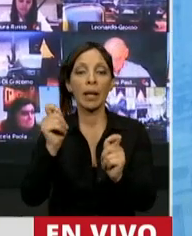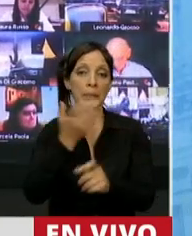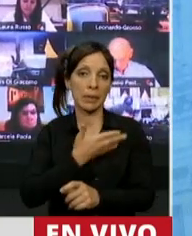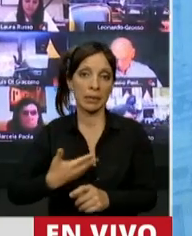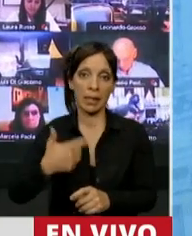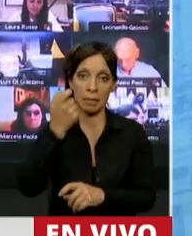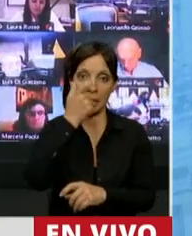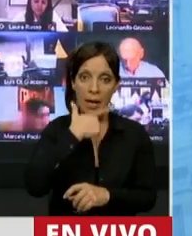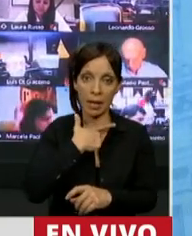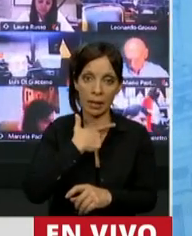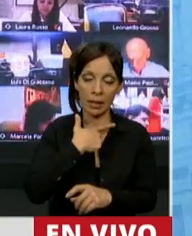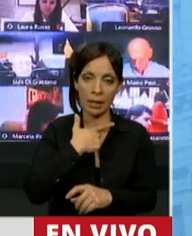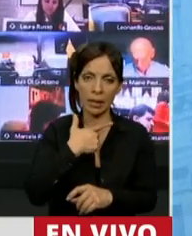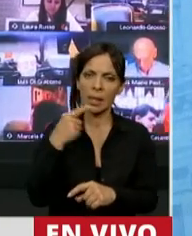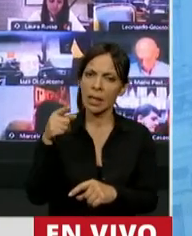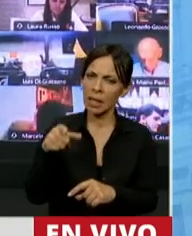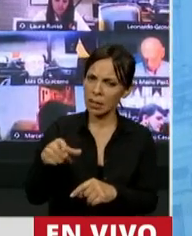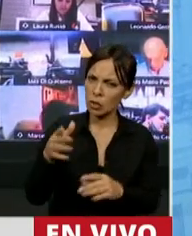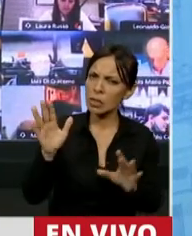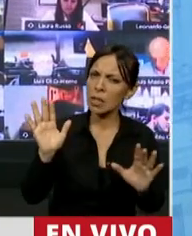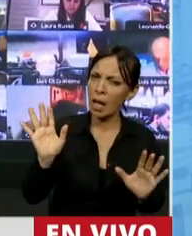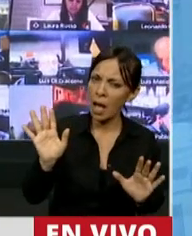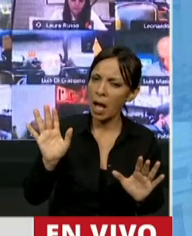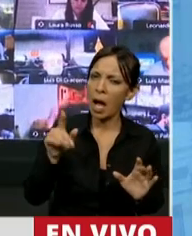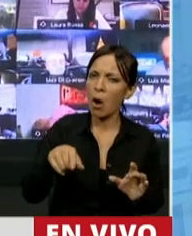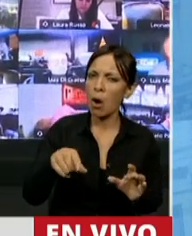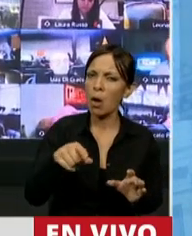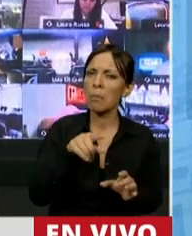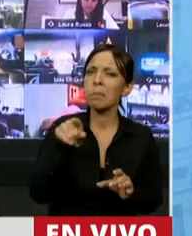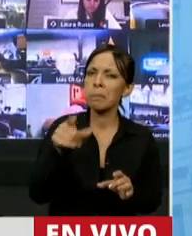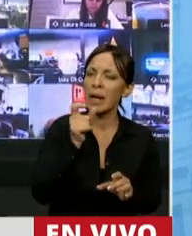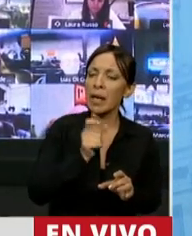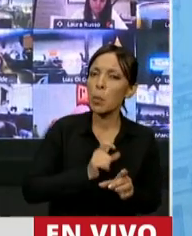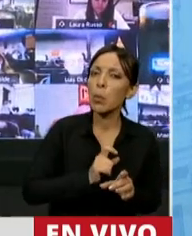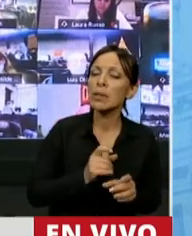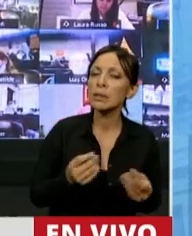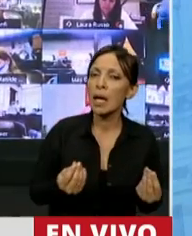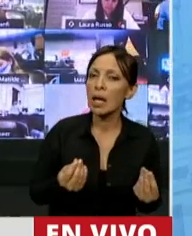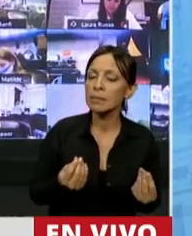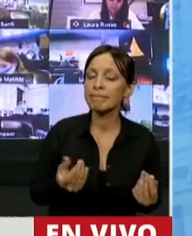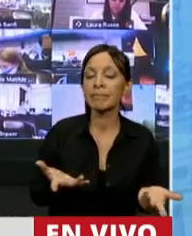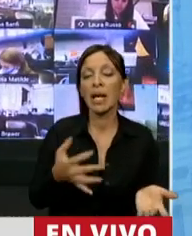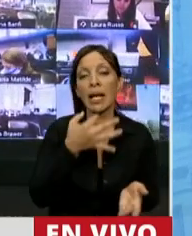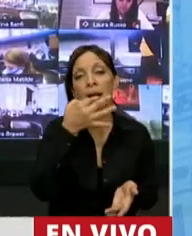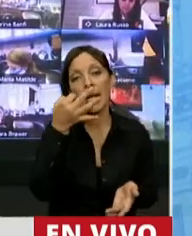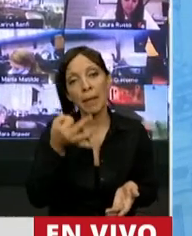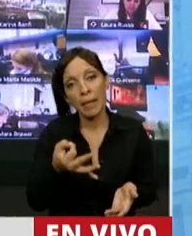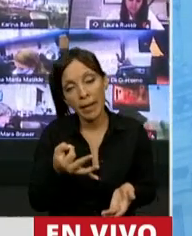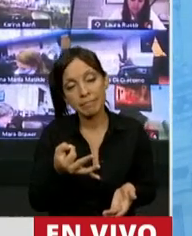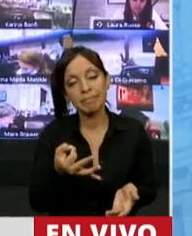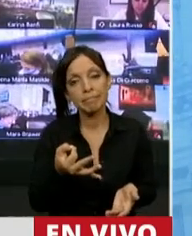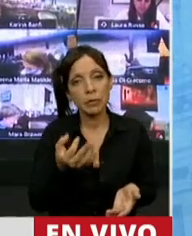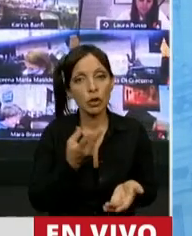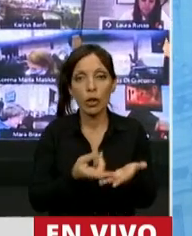Macri. ¿Será esta la respuesta a esto que hoy nos está sucediendo? La verdad, señor Presidente, reitero,